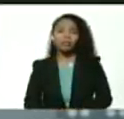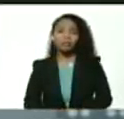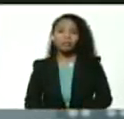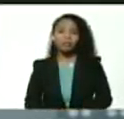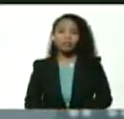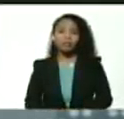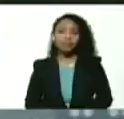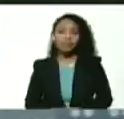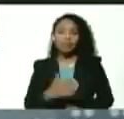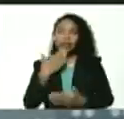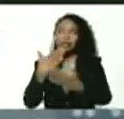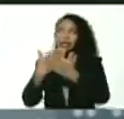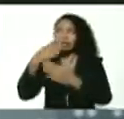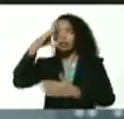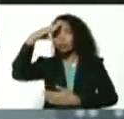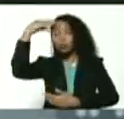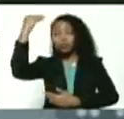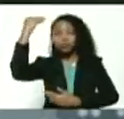gracias a Dios